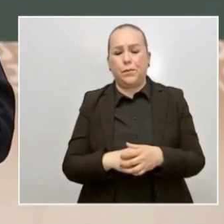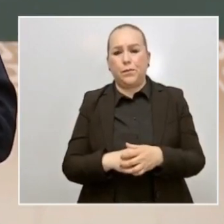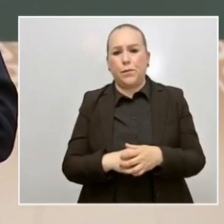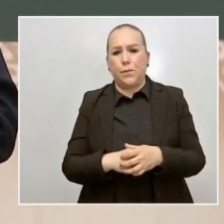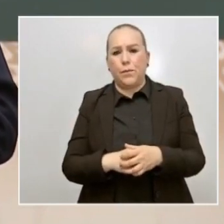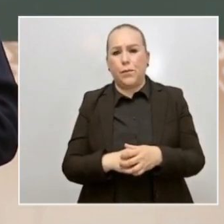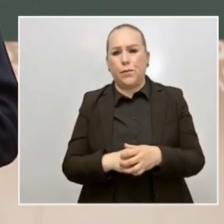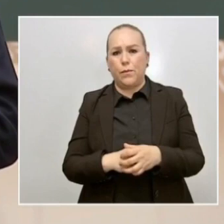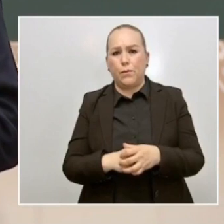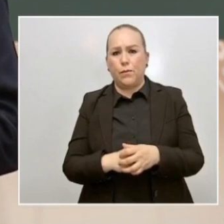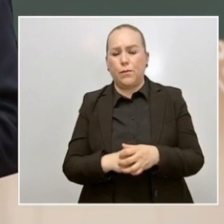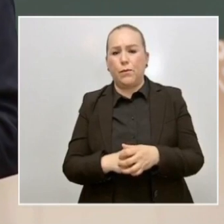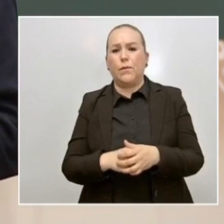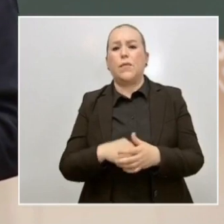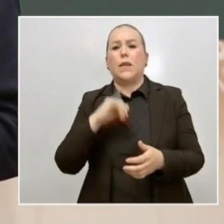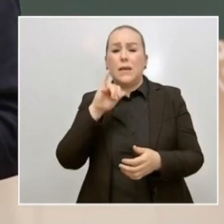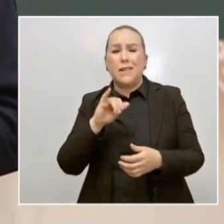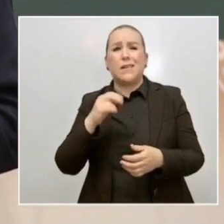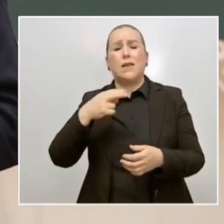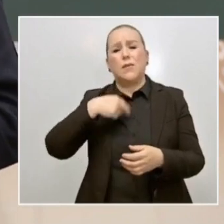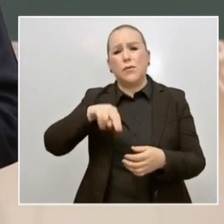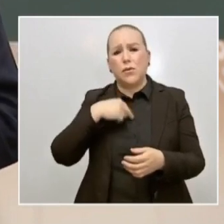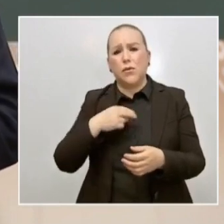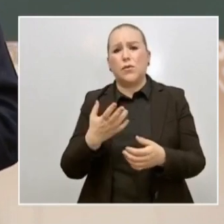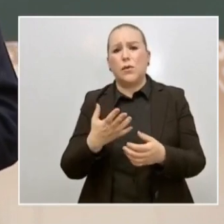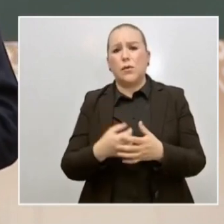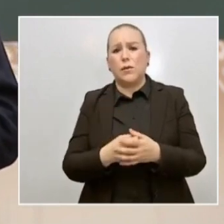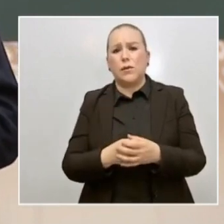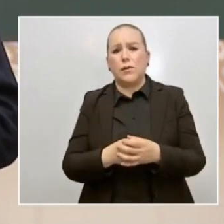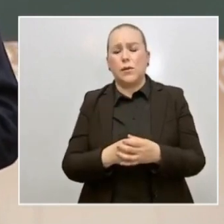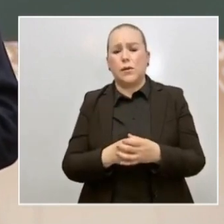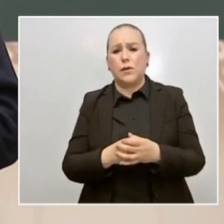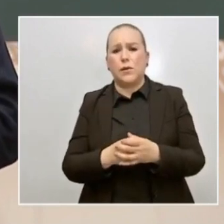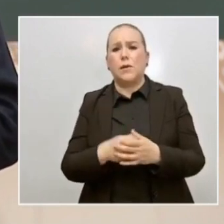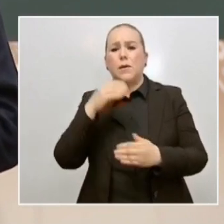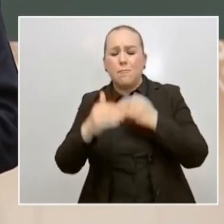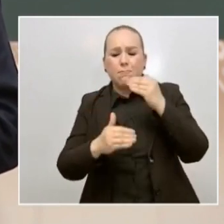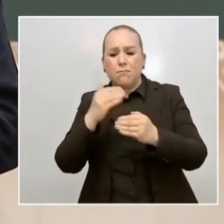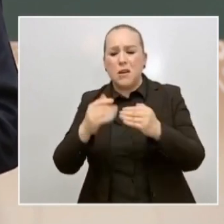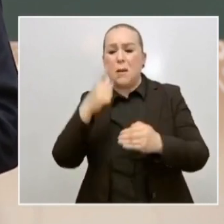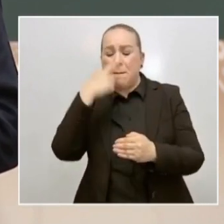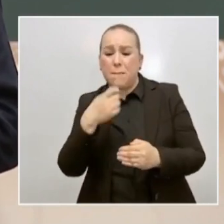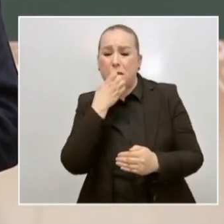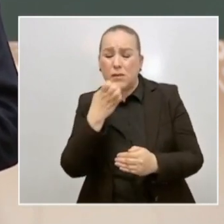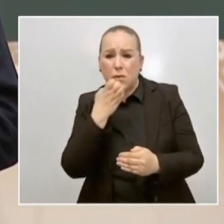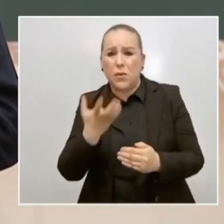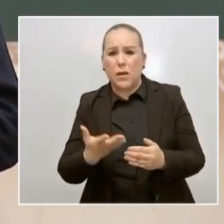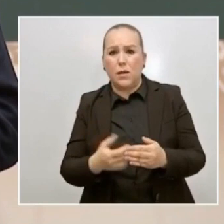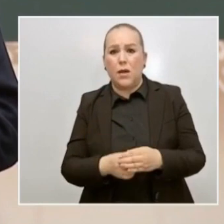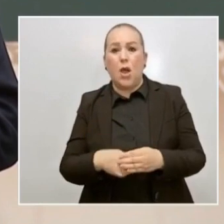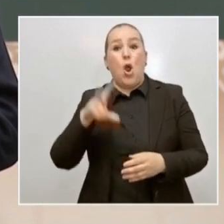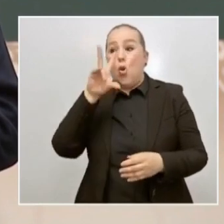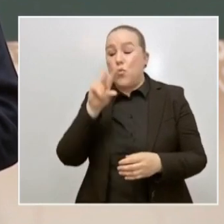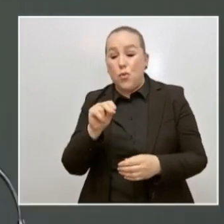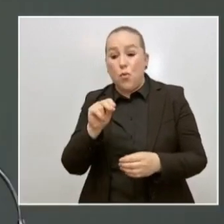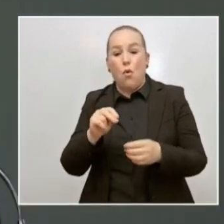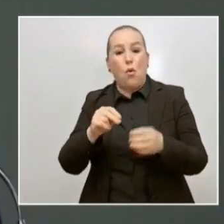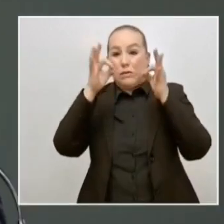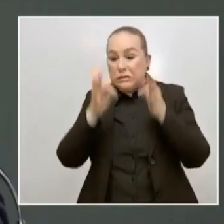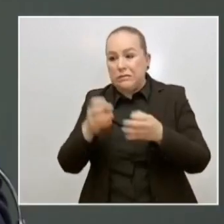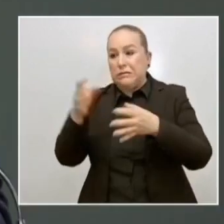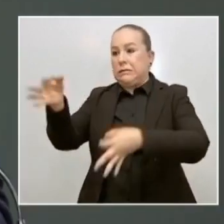Y lo estamos ya implementando en algunos centros escolares. No es un regreso a clases presencial,